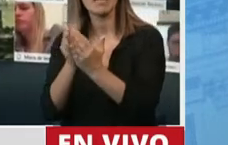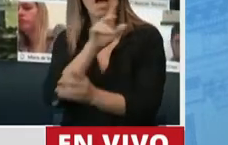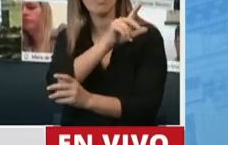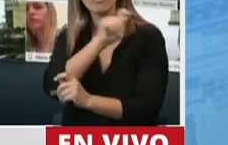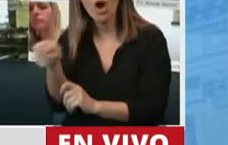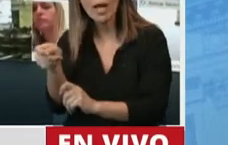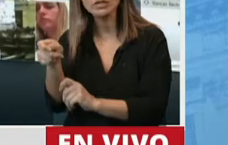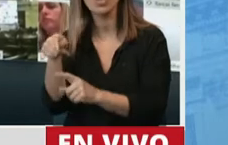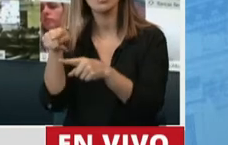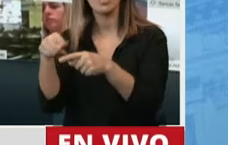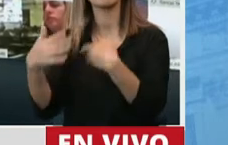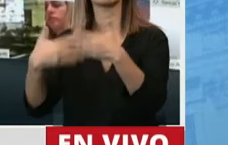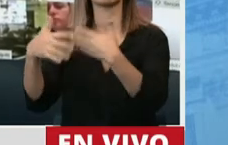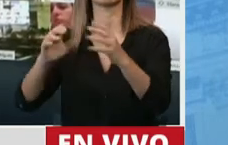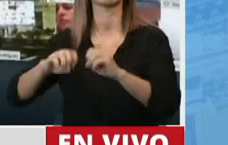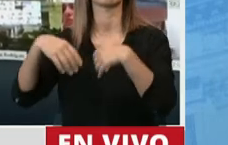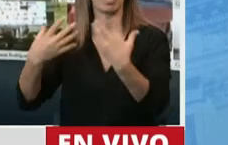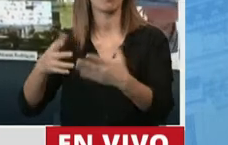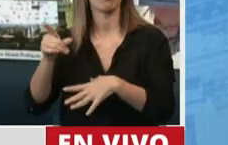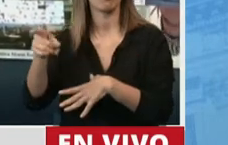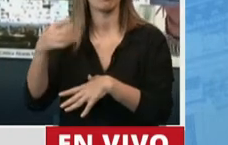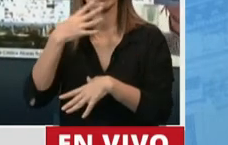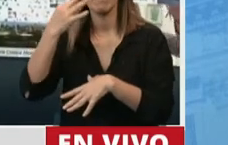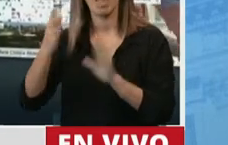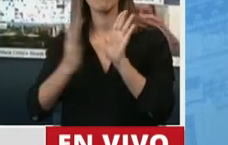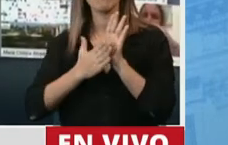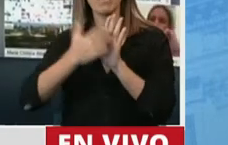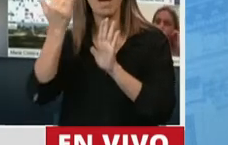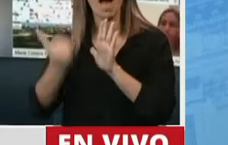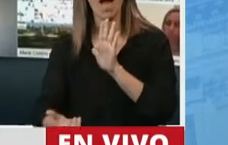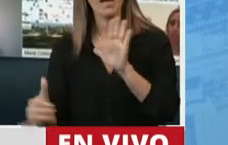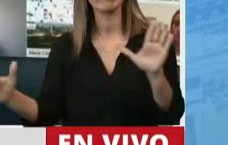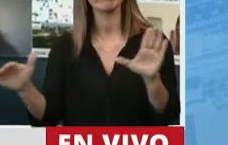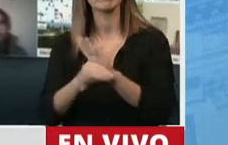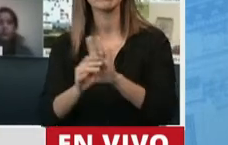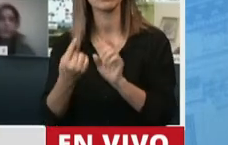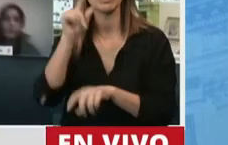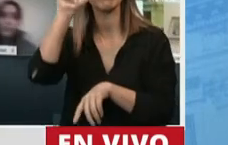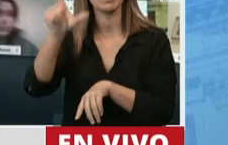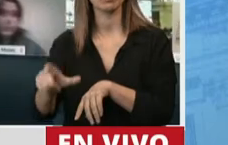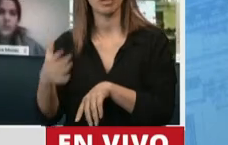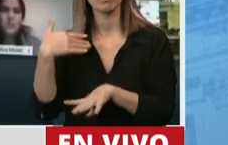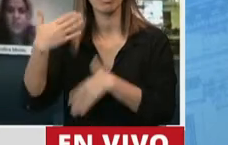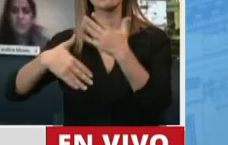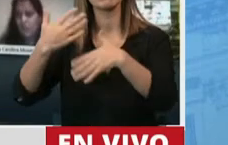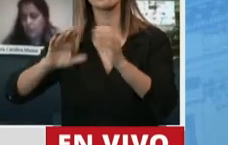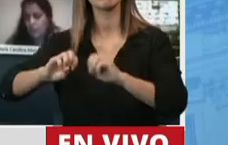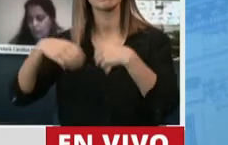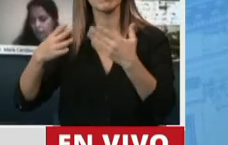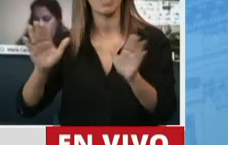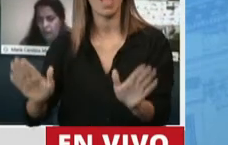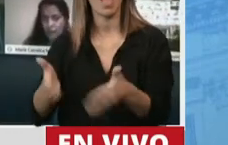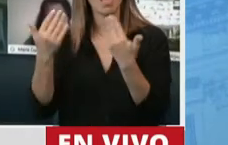que es un rigor científico de un hecho comprobable y fehaciente de alguien que pudo salir adelante y tener el alta,